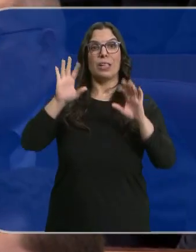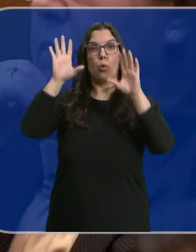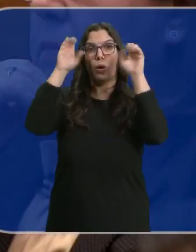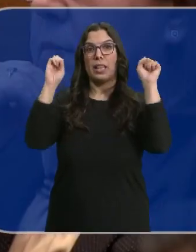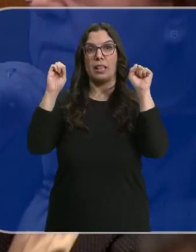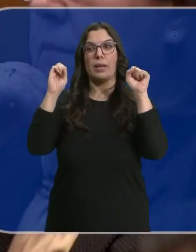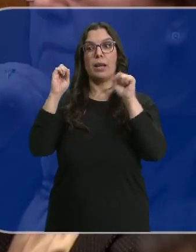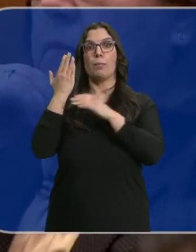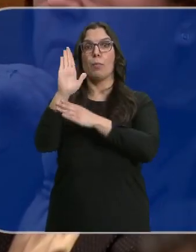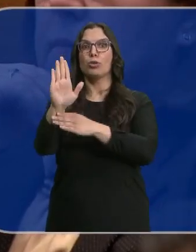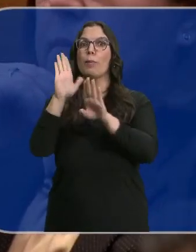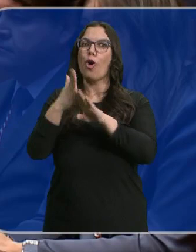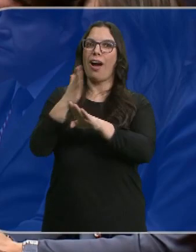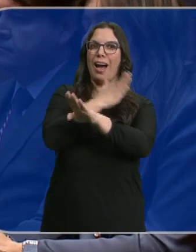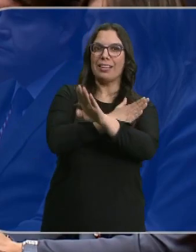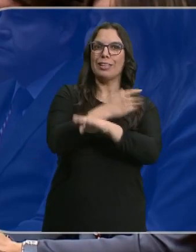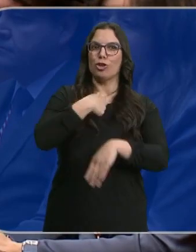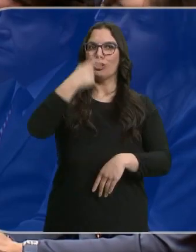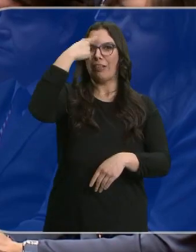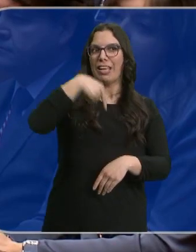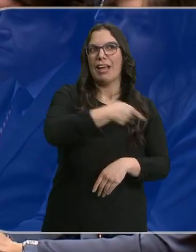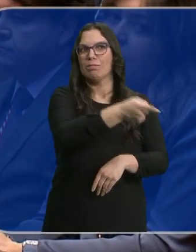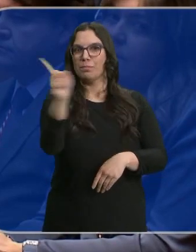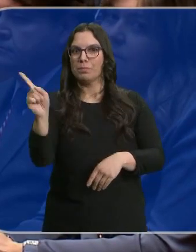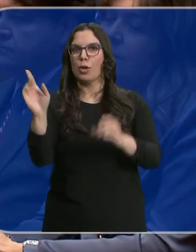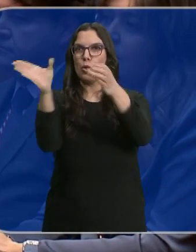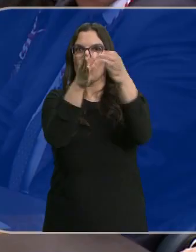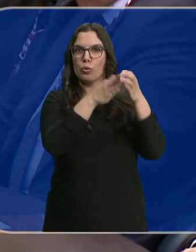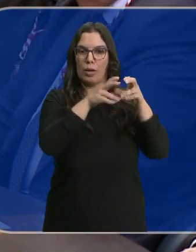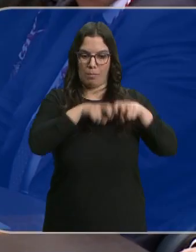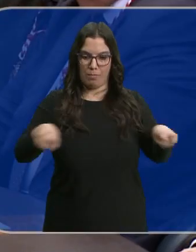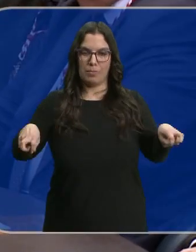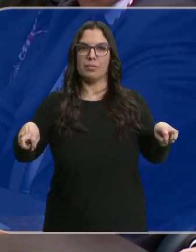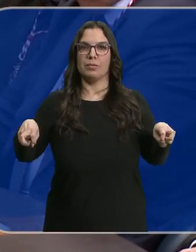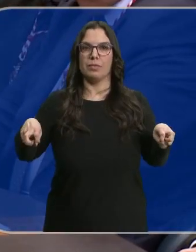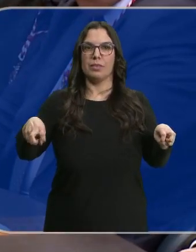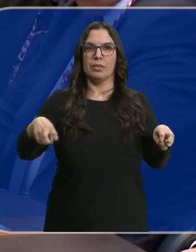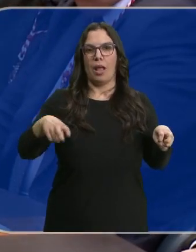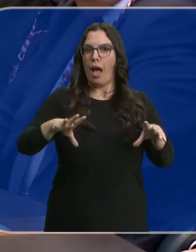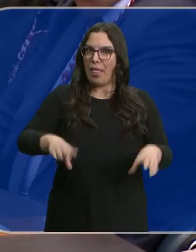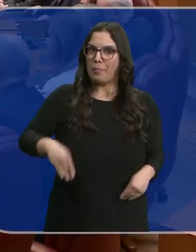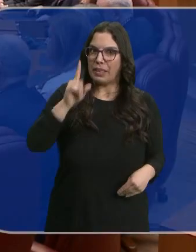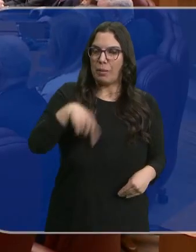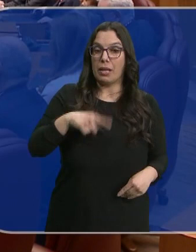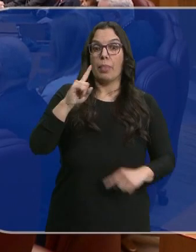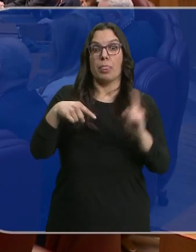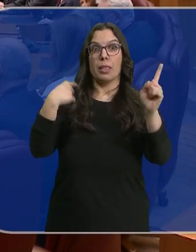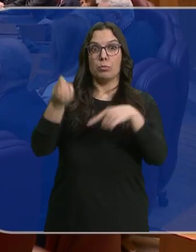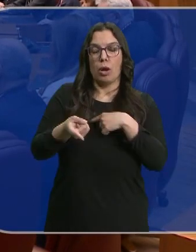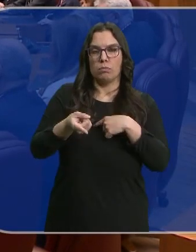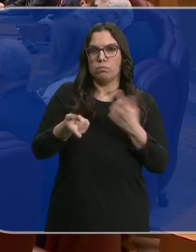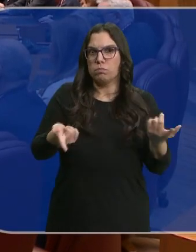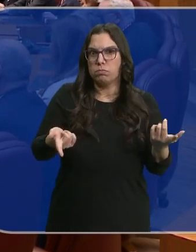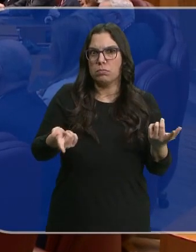hasta que no tuve el convencimiento de que las partes de la mesa estaban conformes con ello. Mi sorpresa fue que